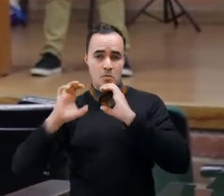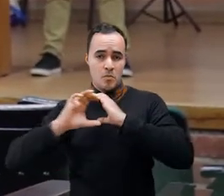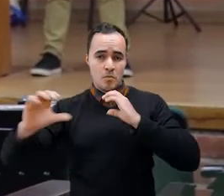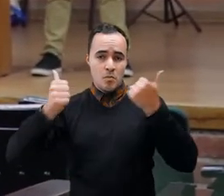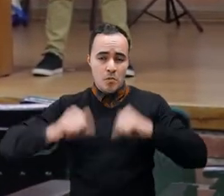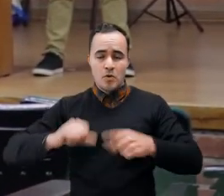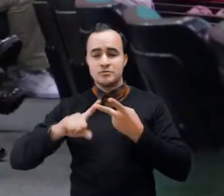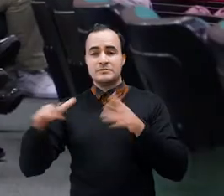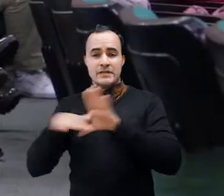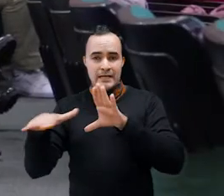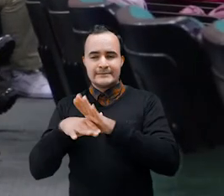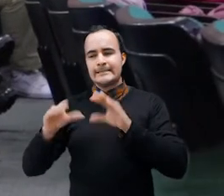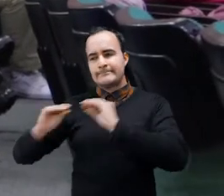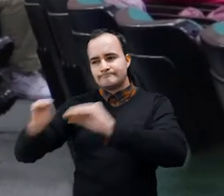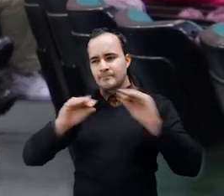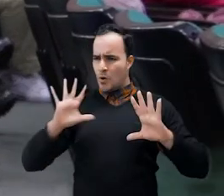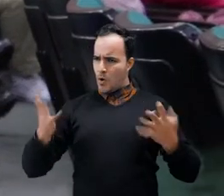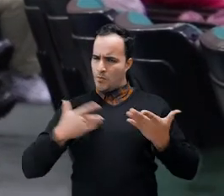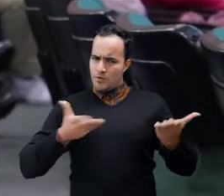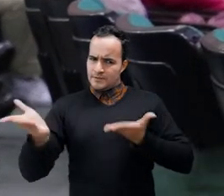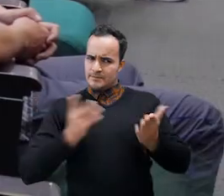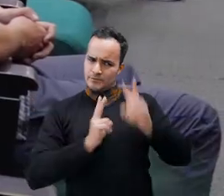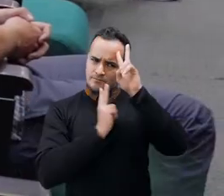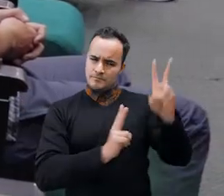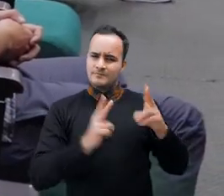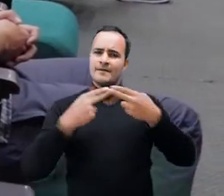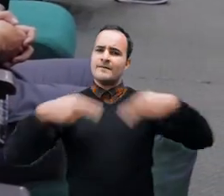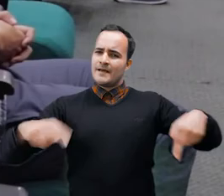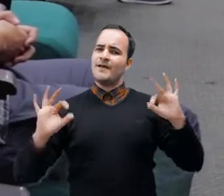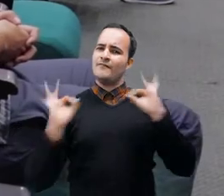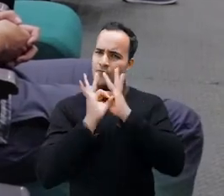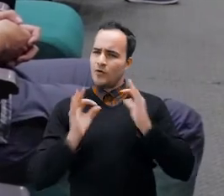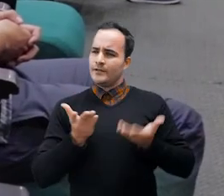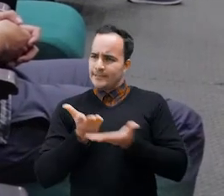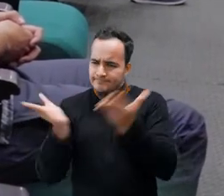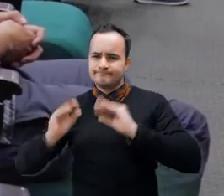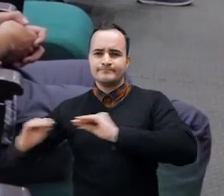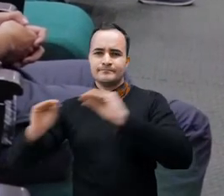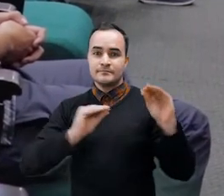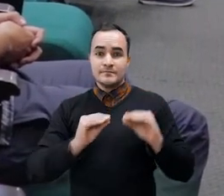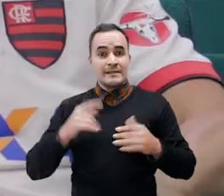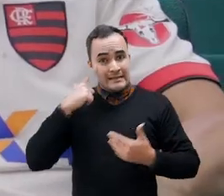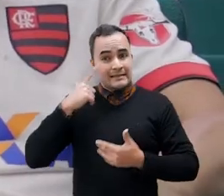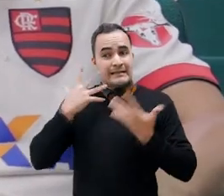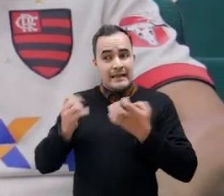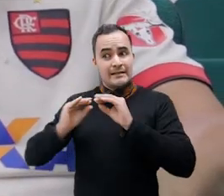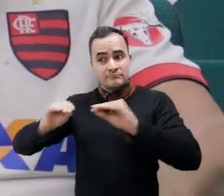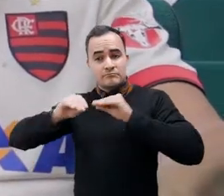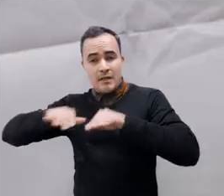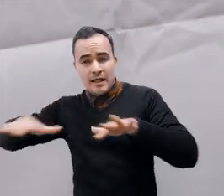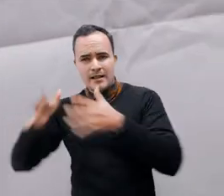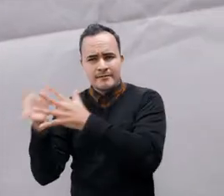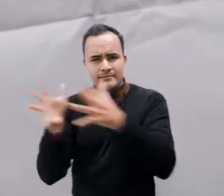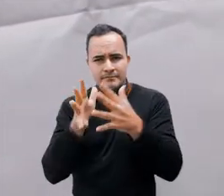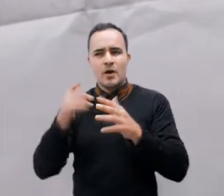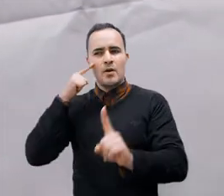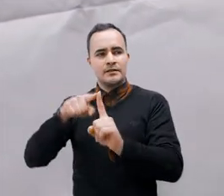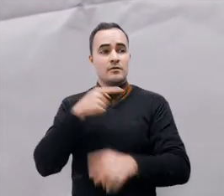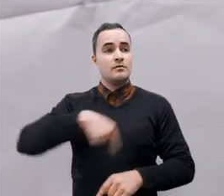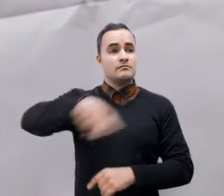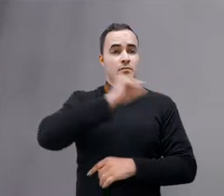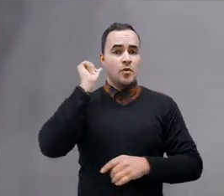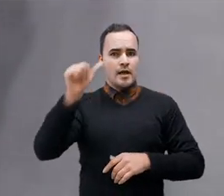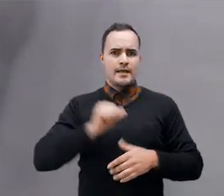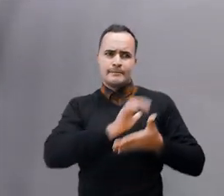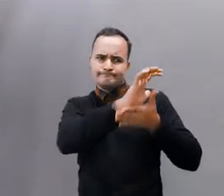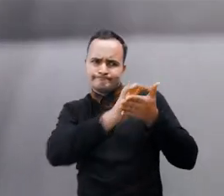prevención del acoso sexual y prestación del servicio con enfoque de género. Con estos espacios se busca mitigar los riesgos que enfrentan